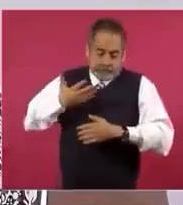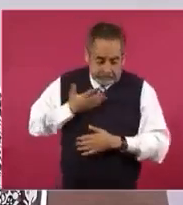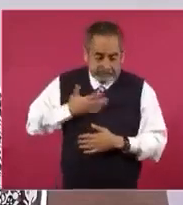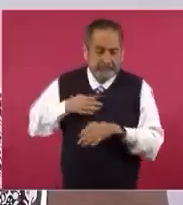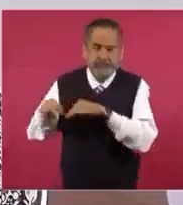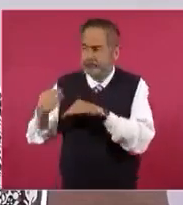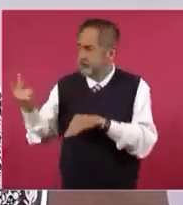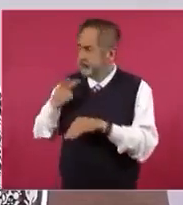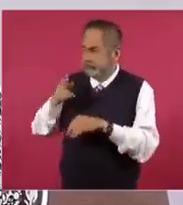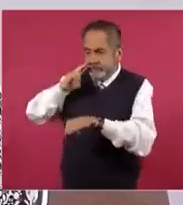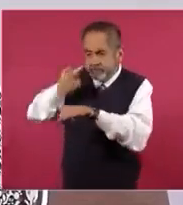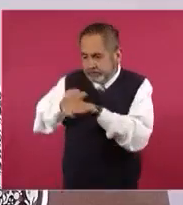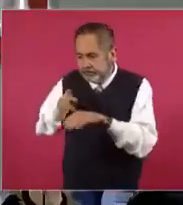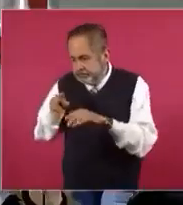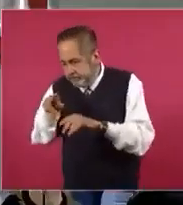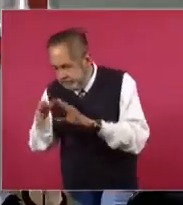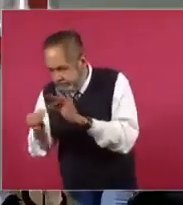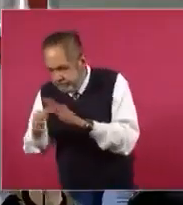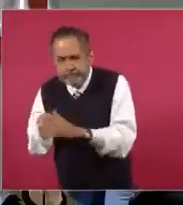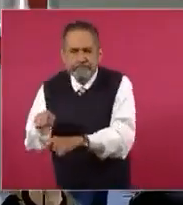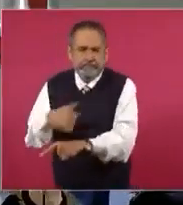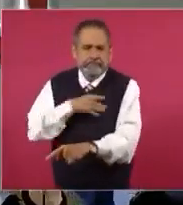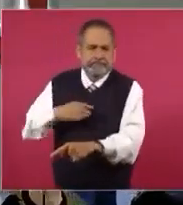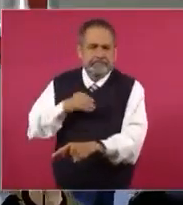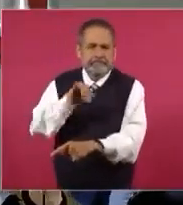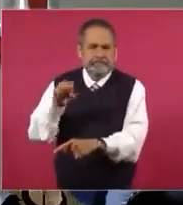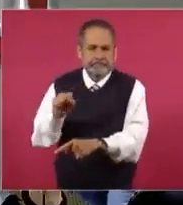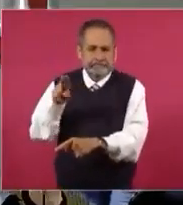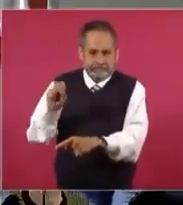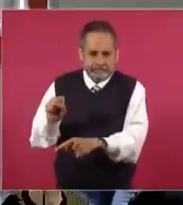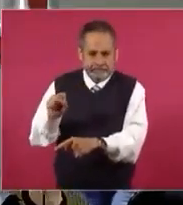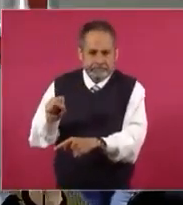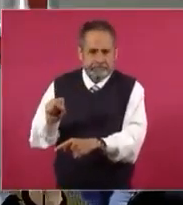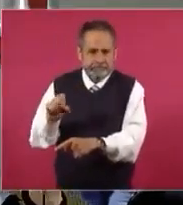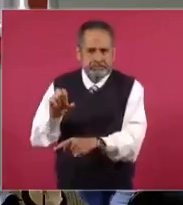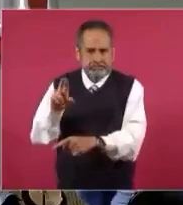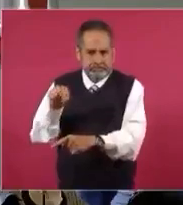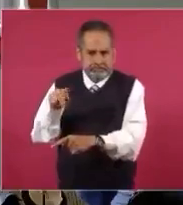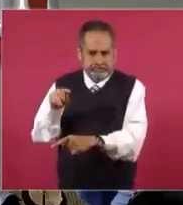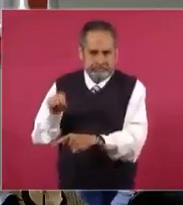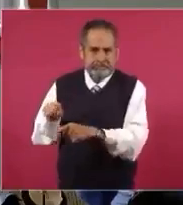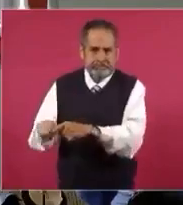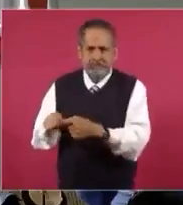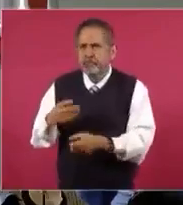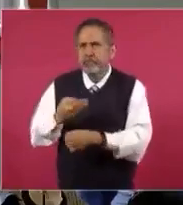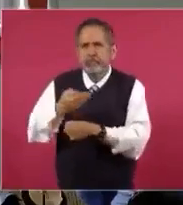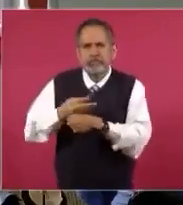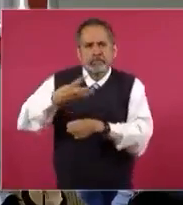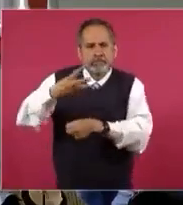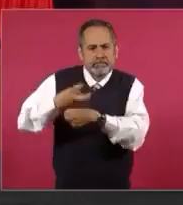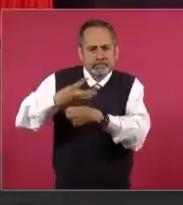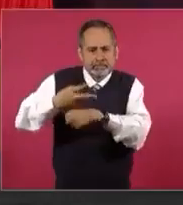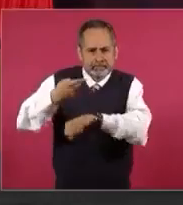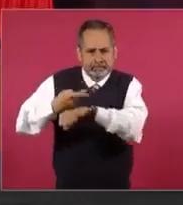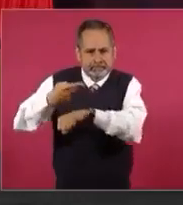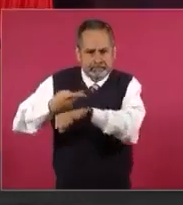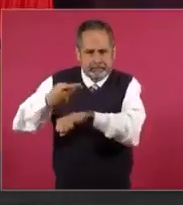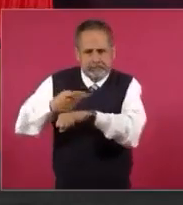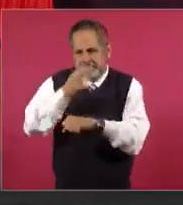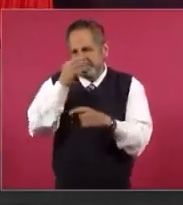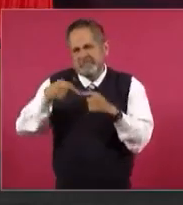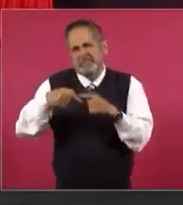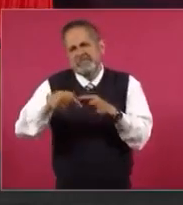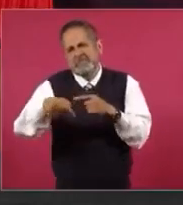trabajo importante con Jesús Ernesto y estamos ahora en tercero de preparatoria, en